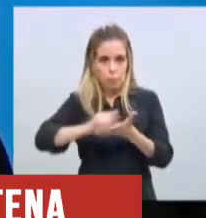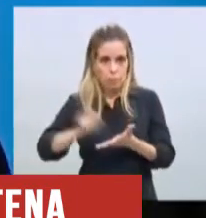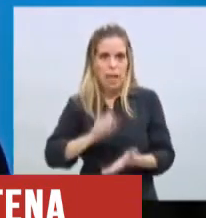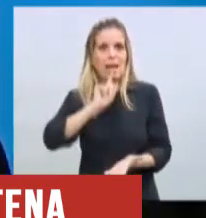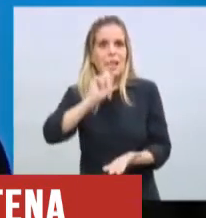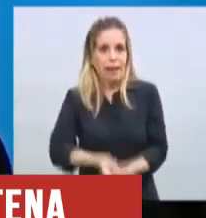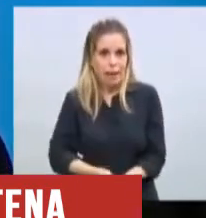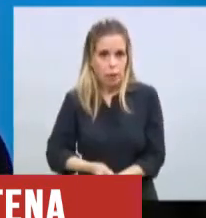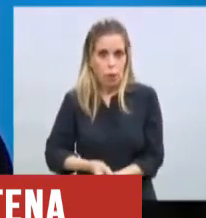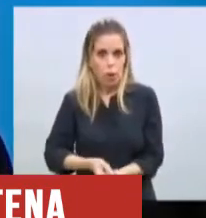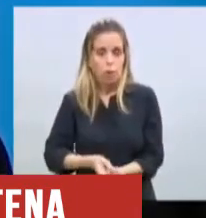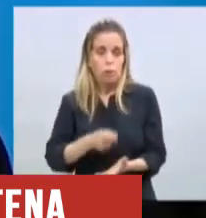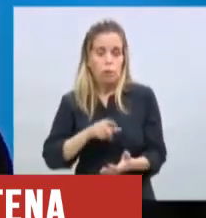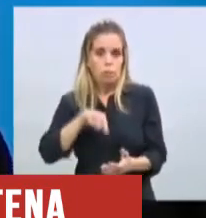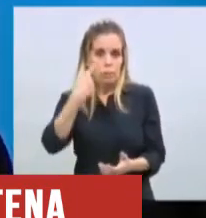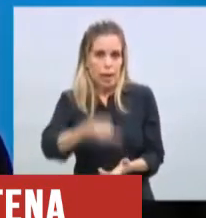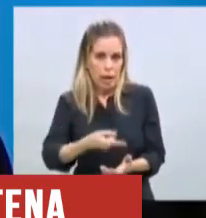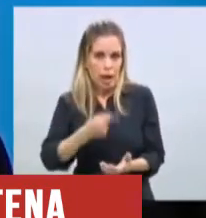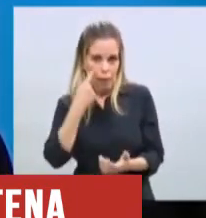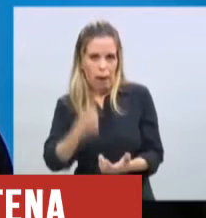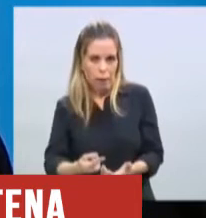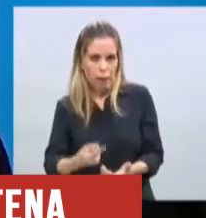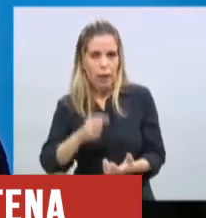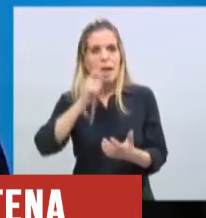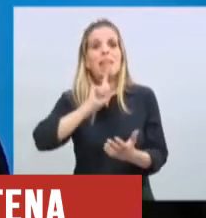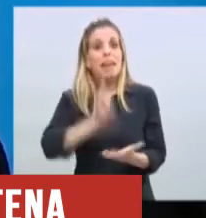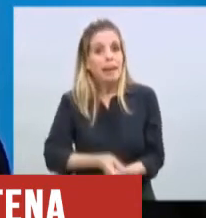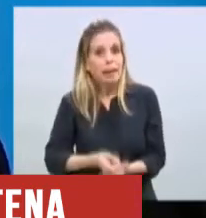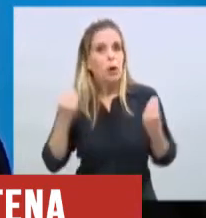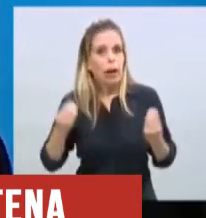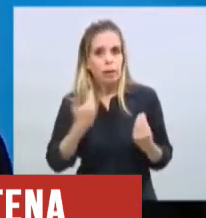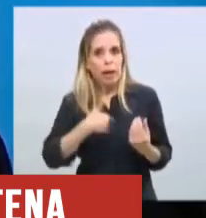lo que va a disponer es que toda la Argentina,